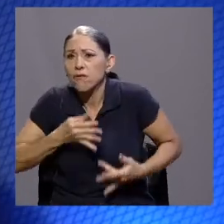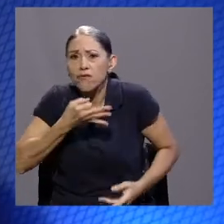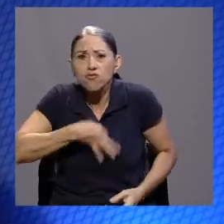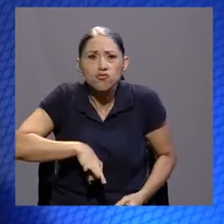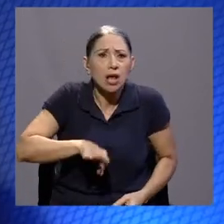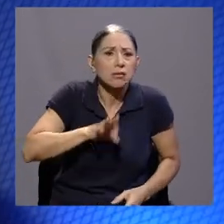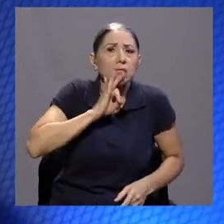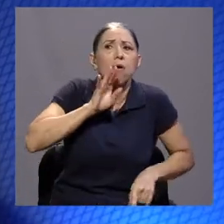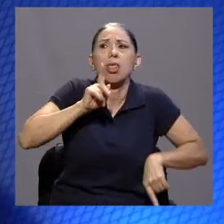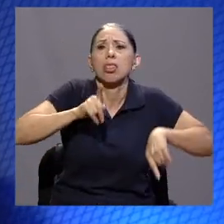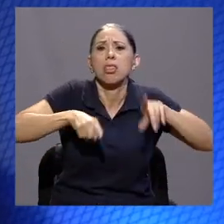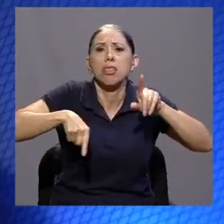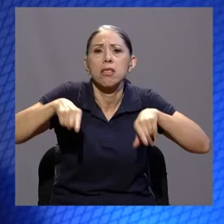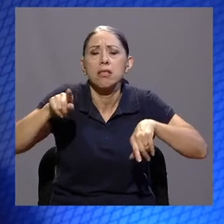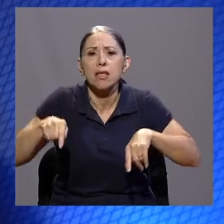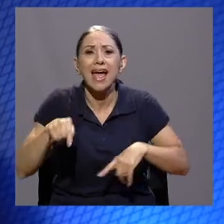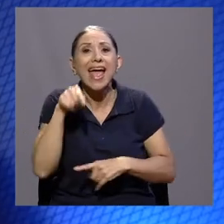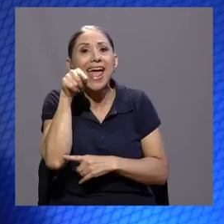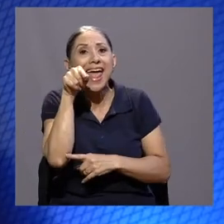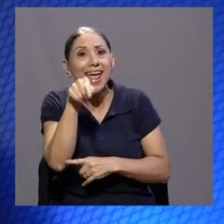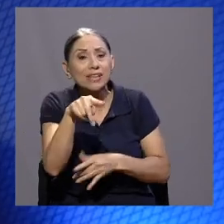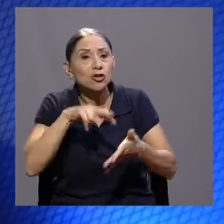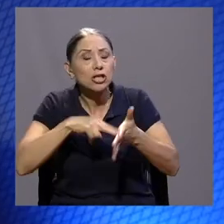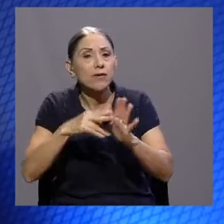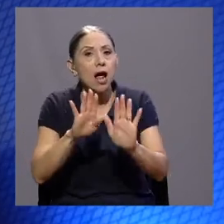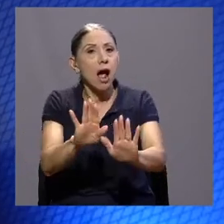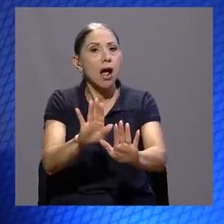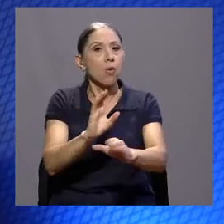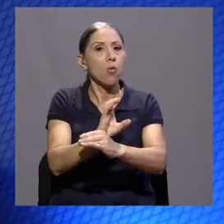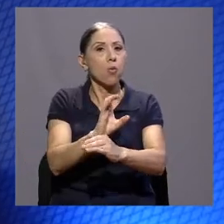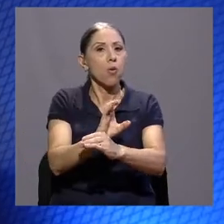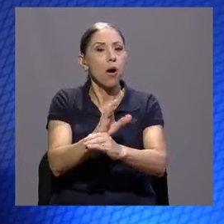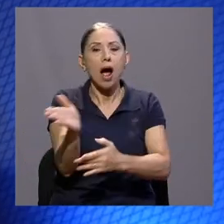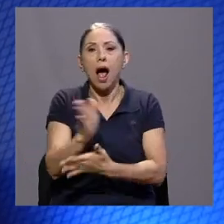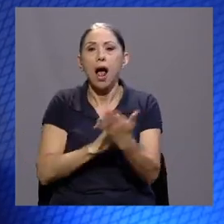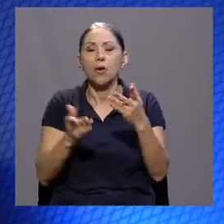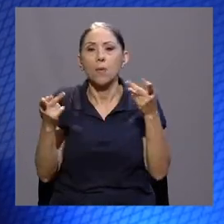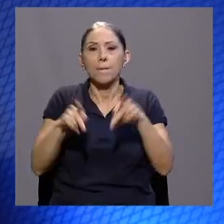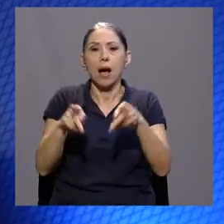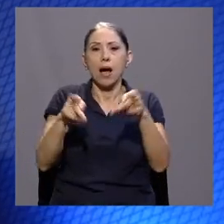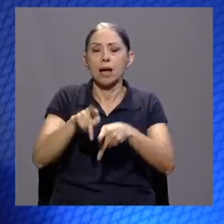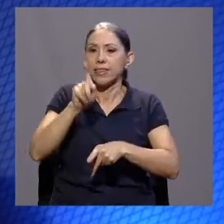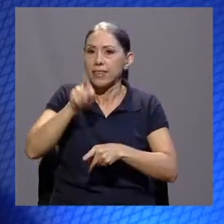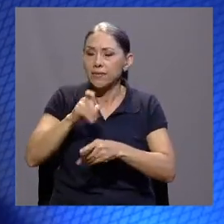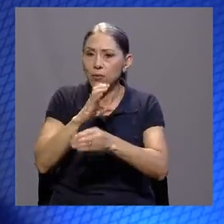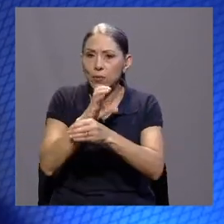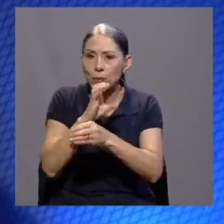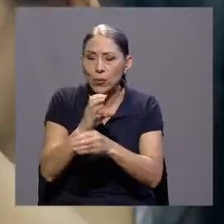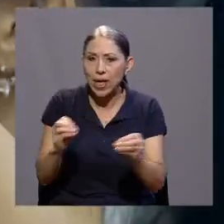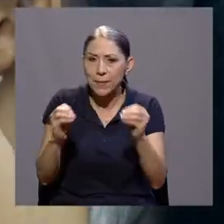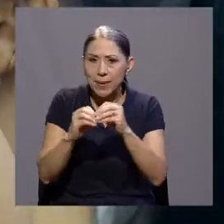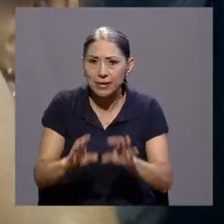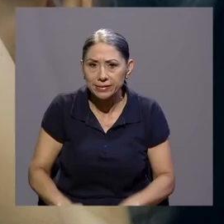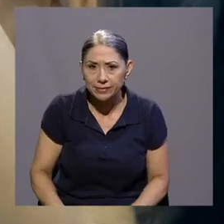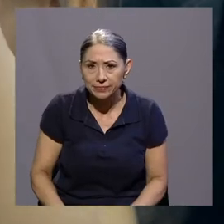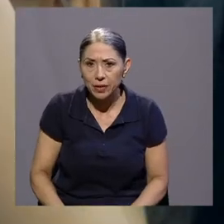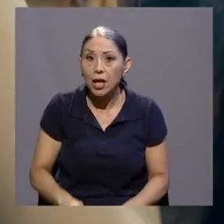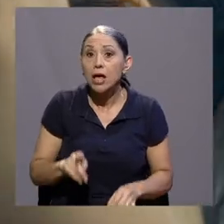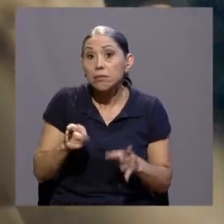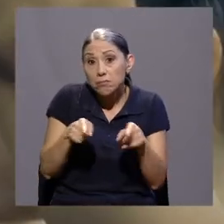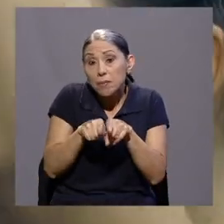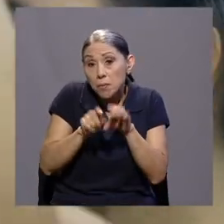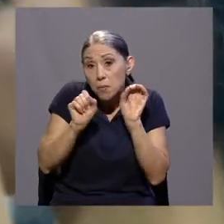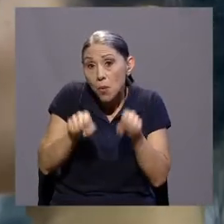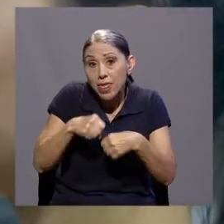¿verdad? Esos son focos rojos para decir, algo está pasando y tengo que cuidarme más. Poder hacer ejercicios tanto antes